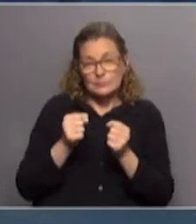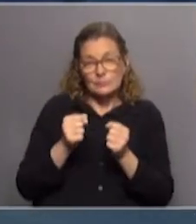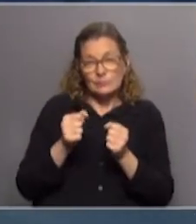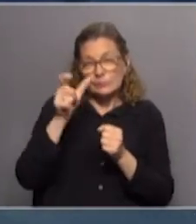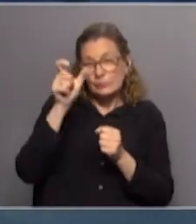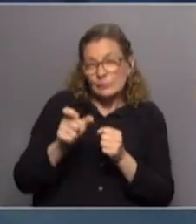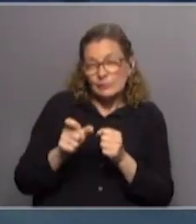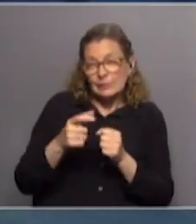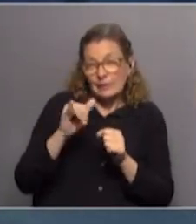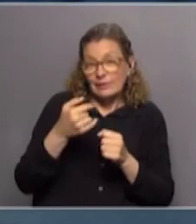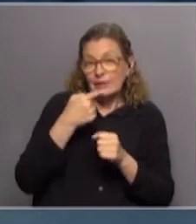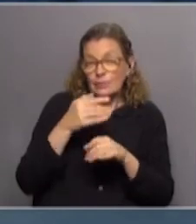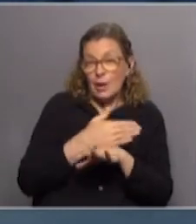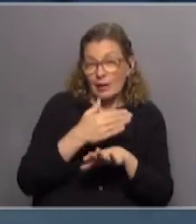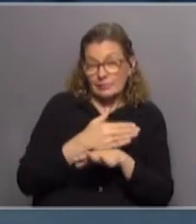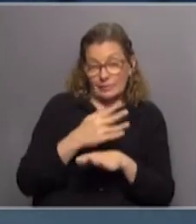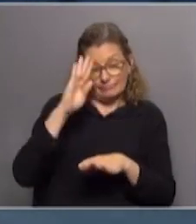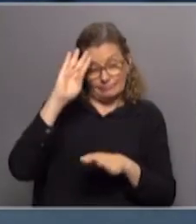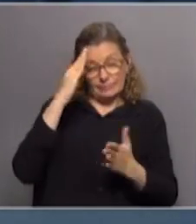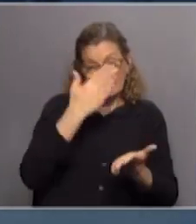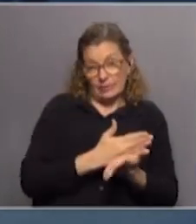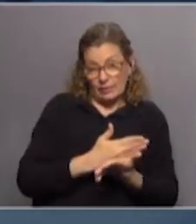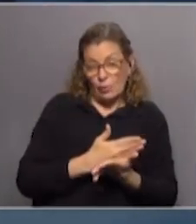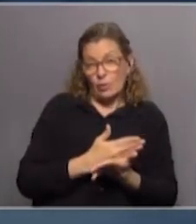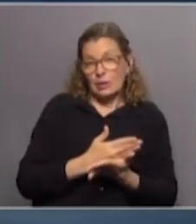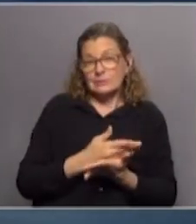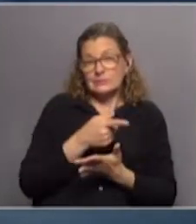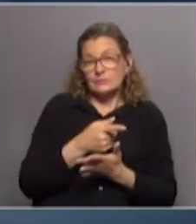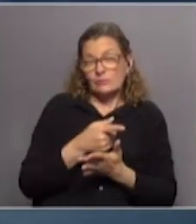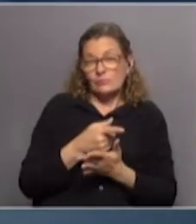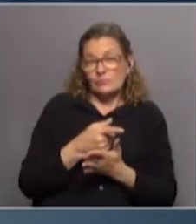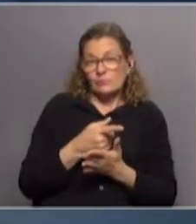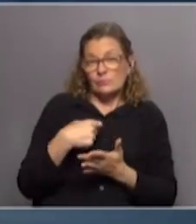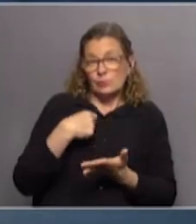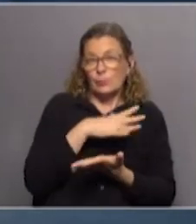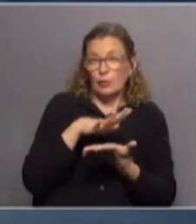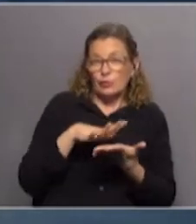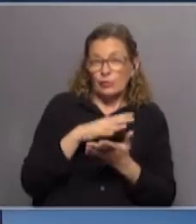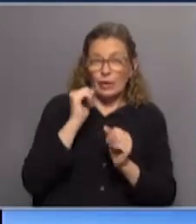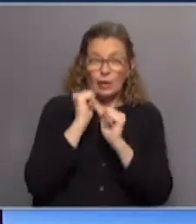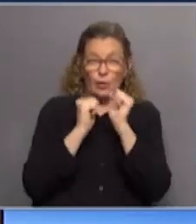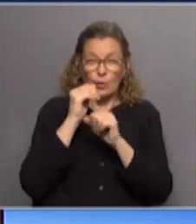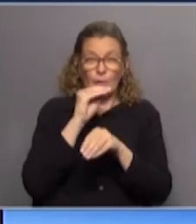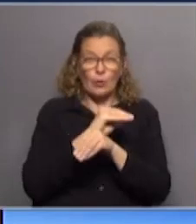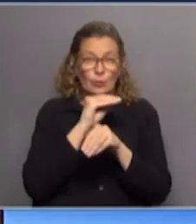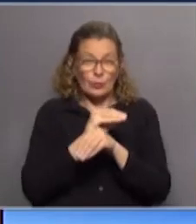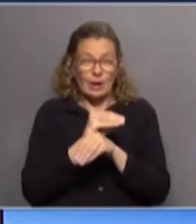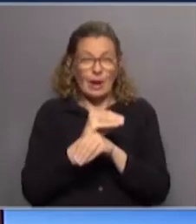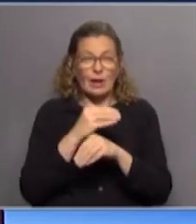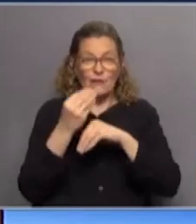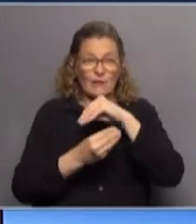los que ya habíamos mencionado, represores de la época de la dictadura, tienen condiciones sociales, económicas, culturales,